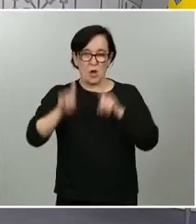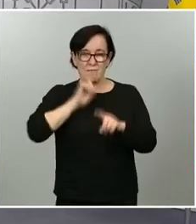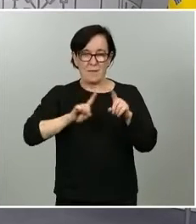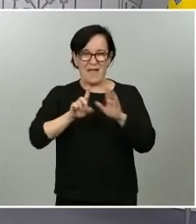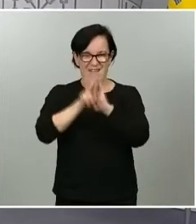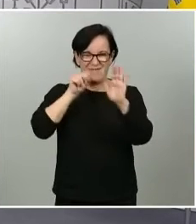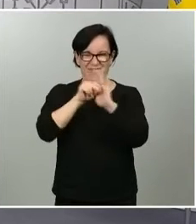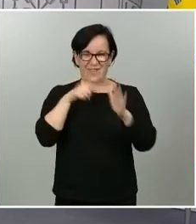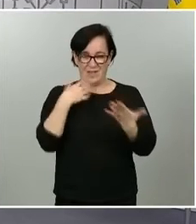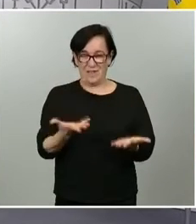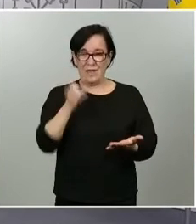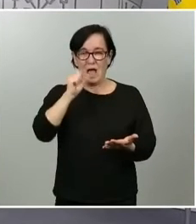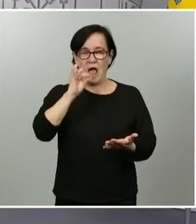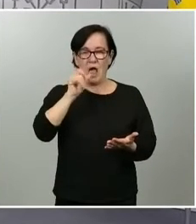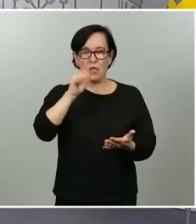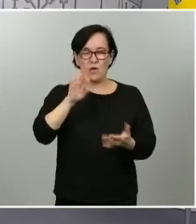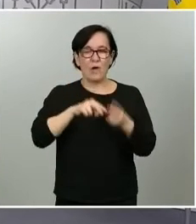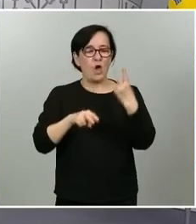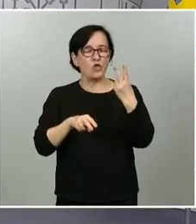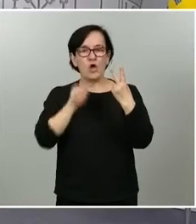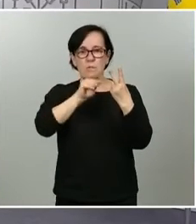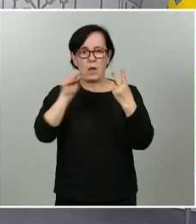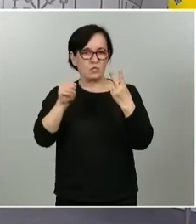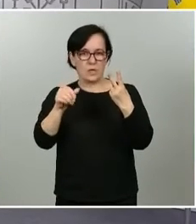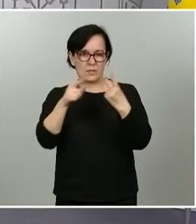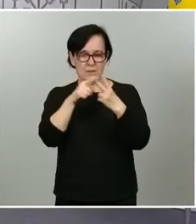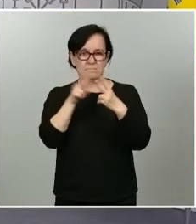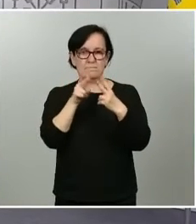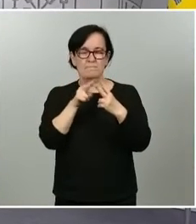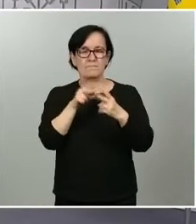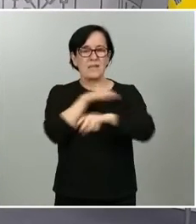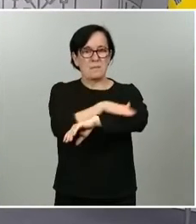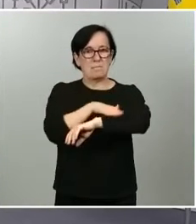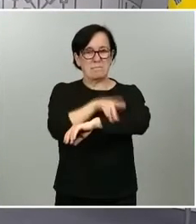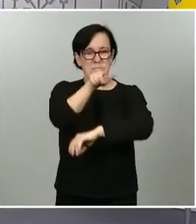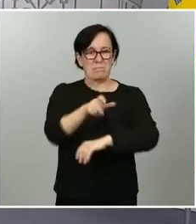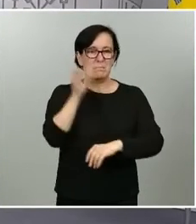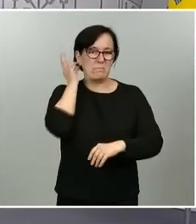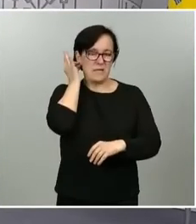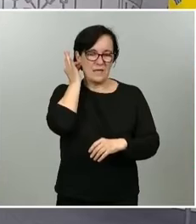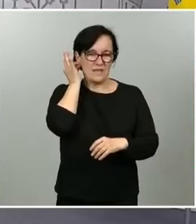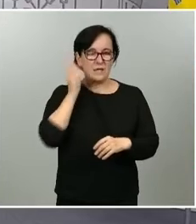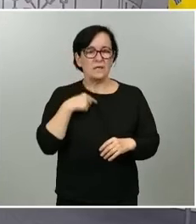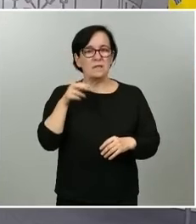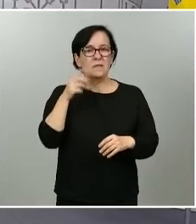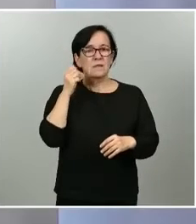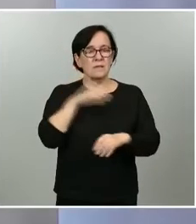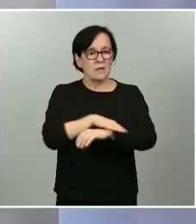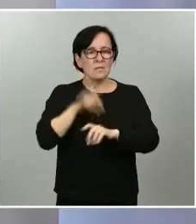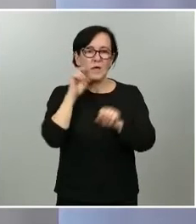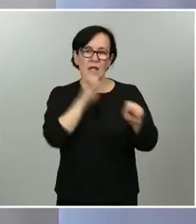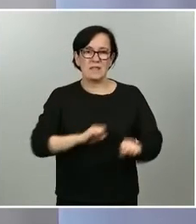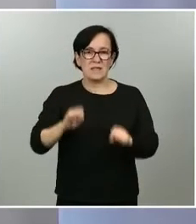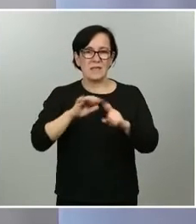Adolfo Lorente del periódico el correo dos preguntas muy concretas para la ministra insiste el gobierno en defender el estado de alarma la